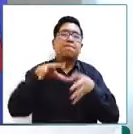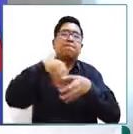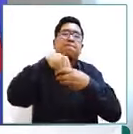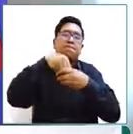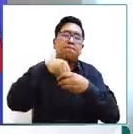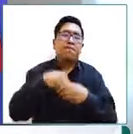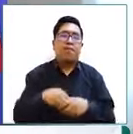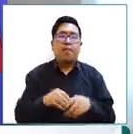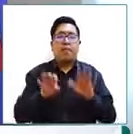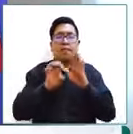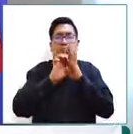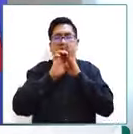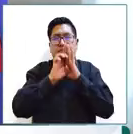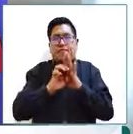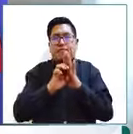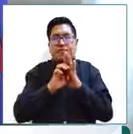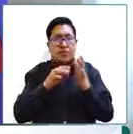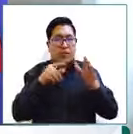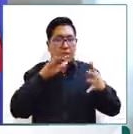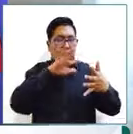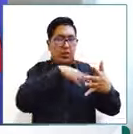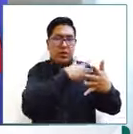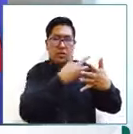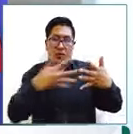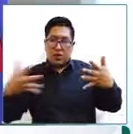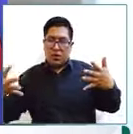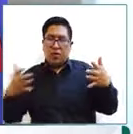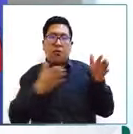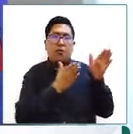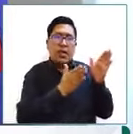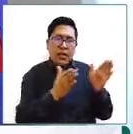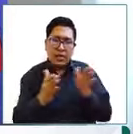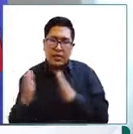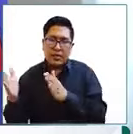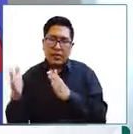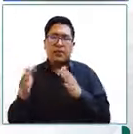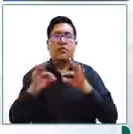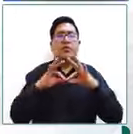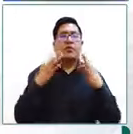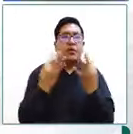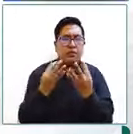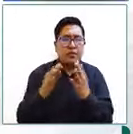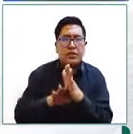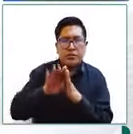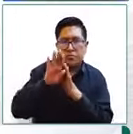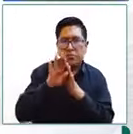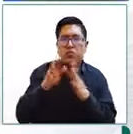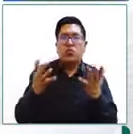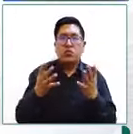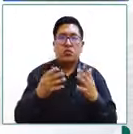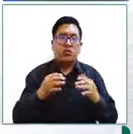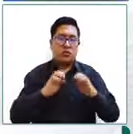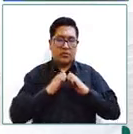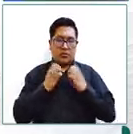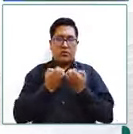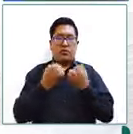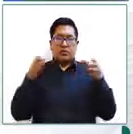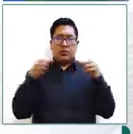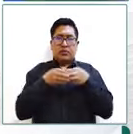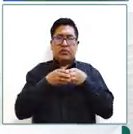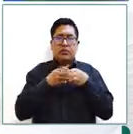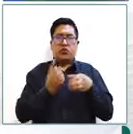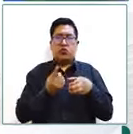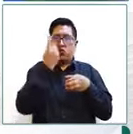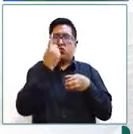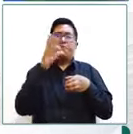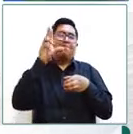característica principal está en que no es trabajado solamente por un equipo técnico, sino es importante la participación en